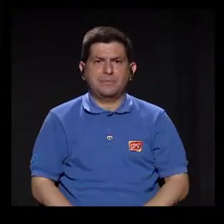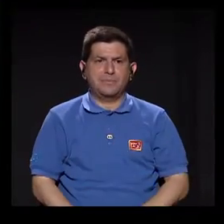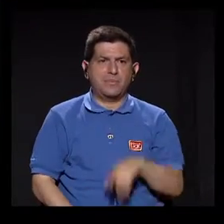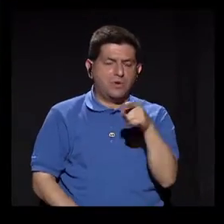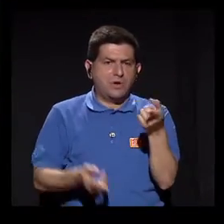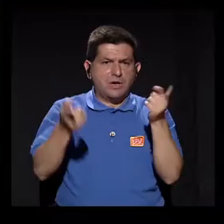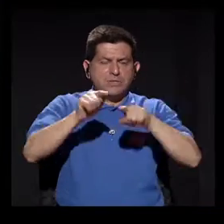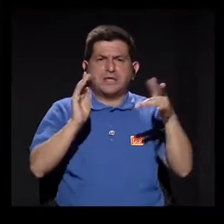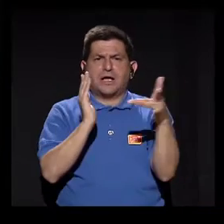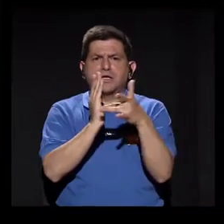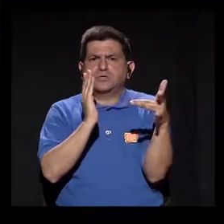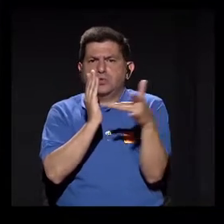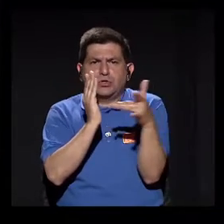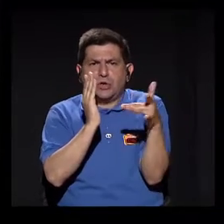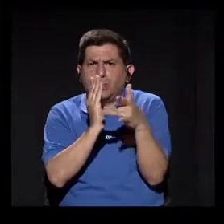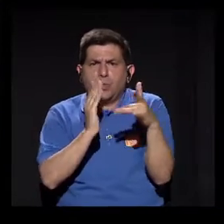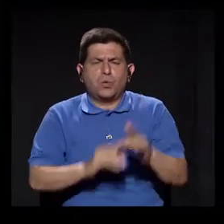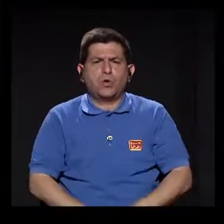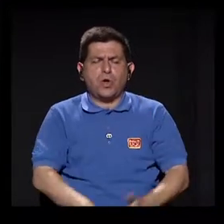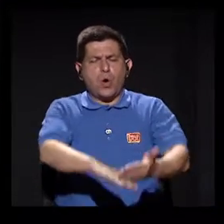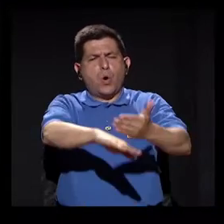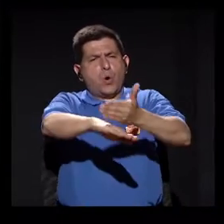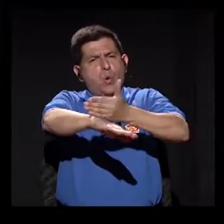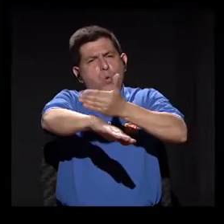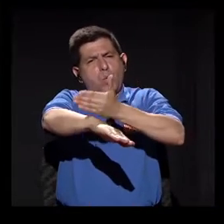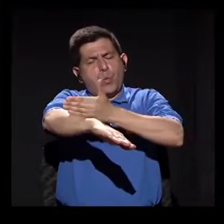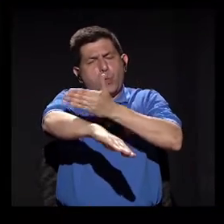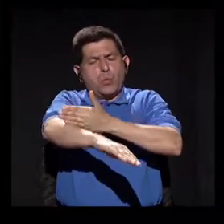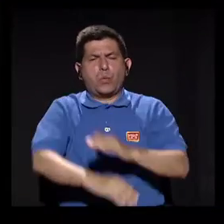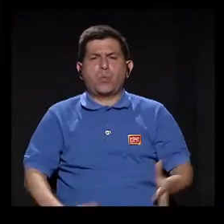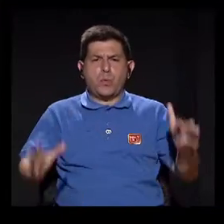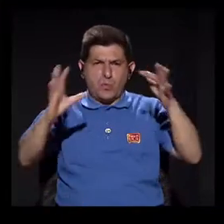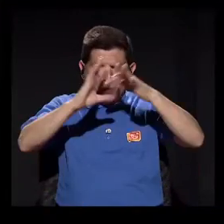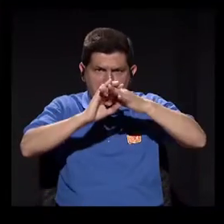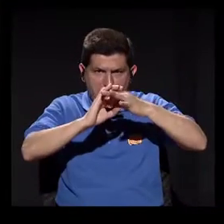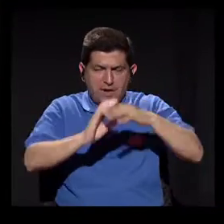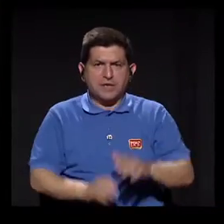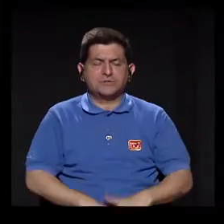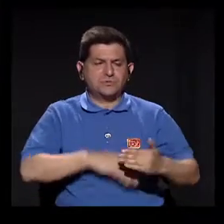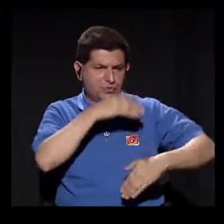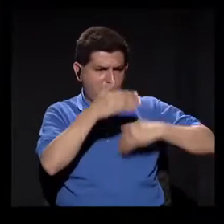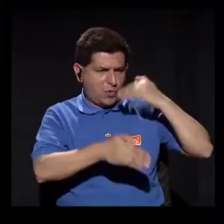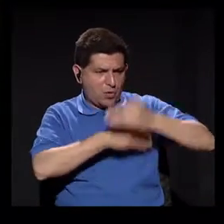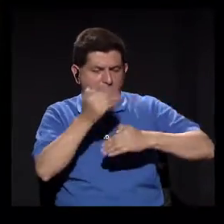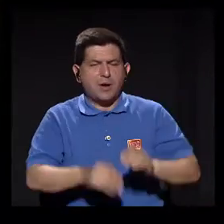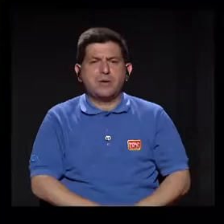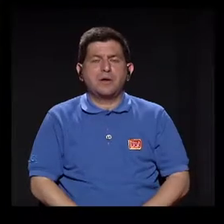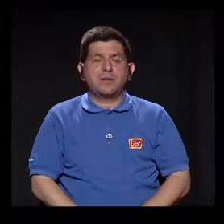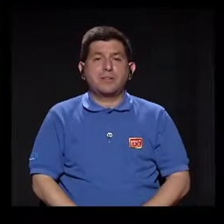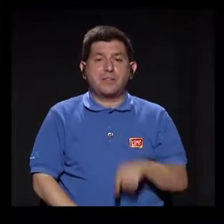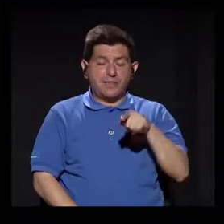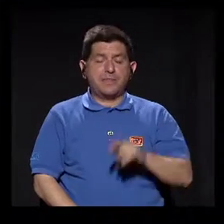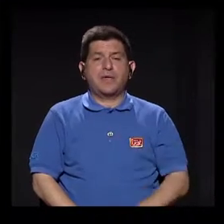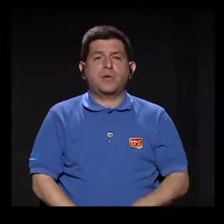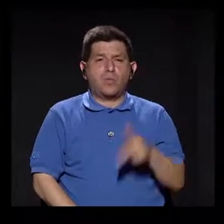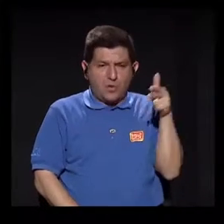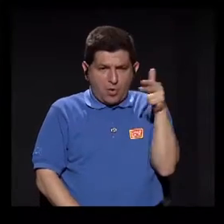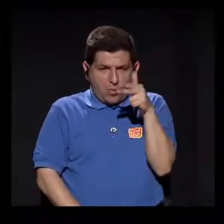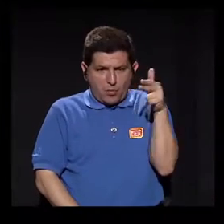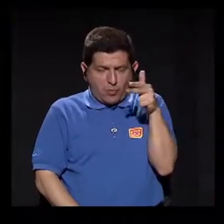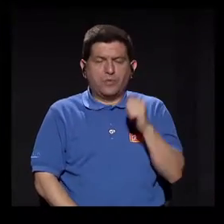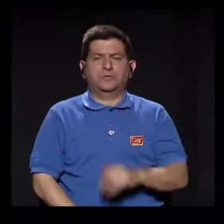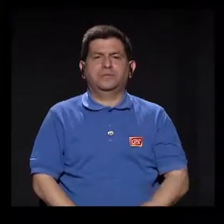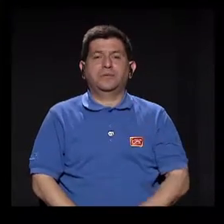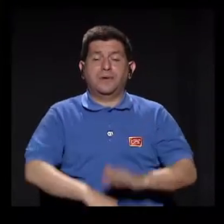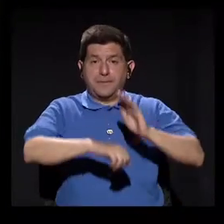tecnología muy avanzada en relación a lo que es el proceso de la videocámara que